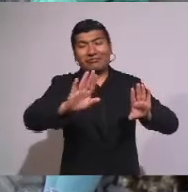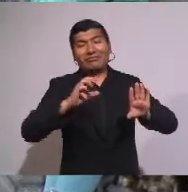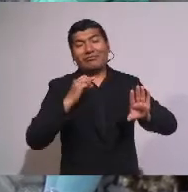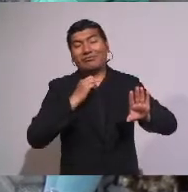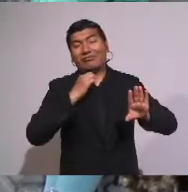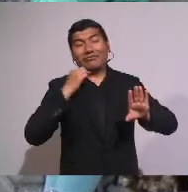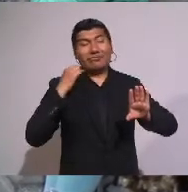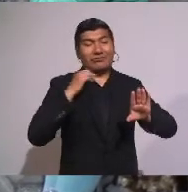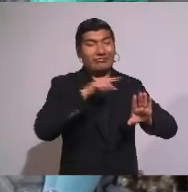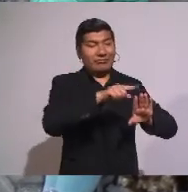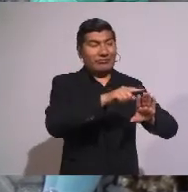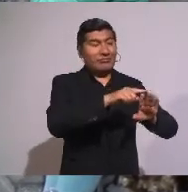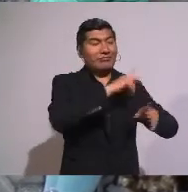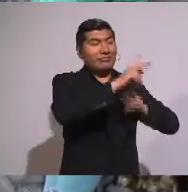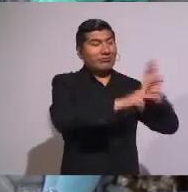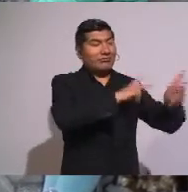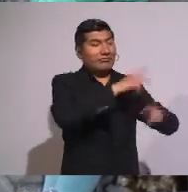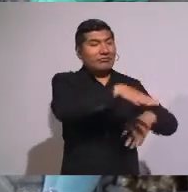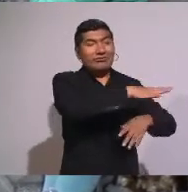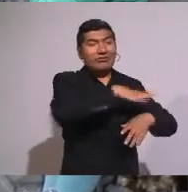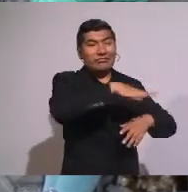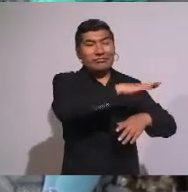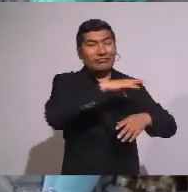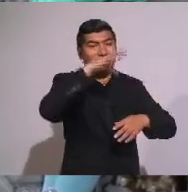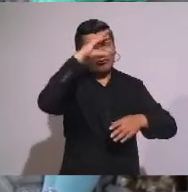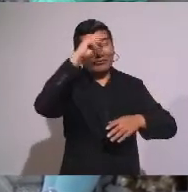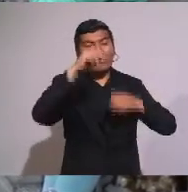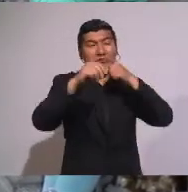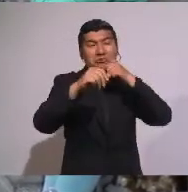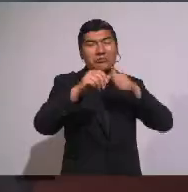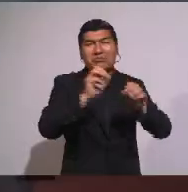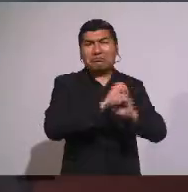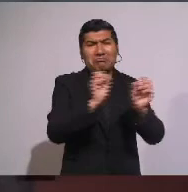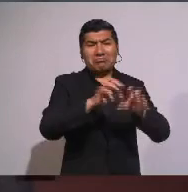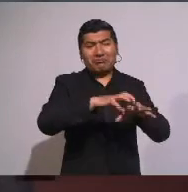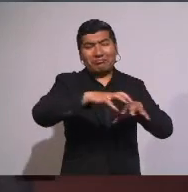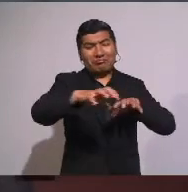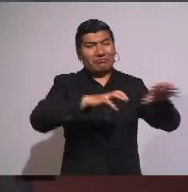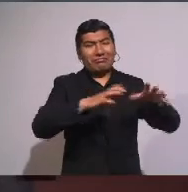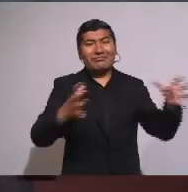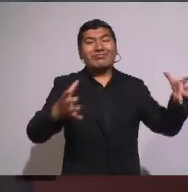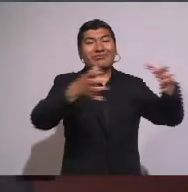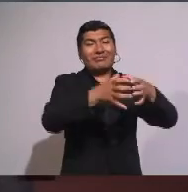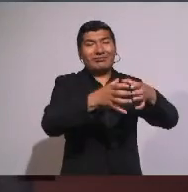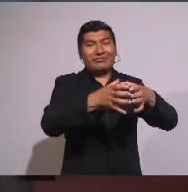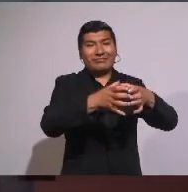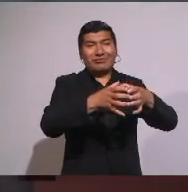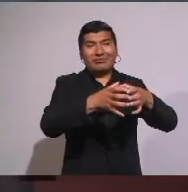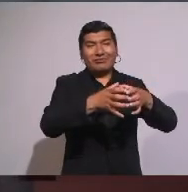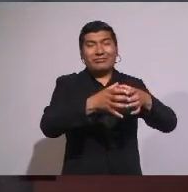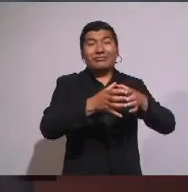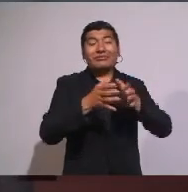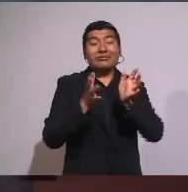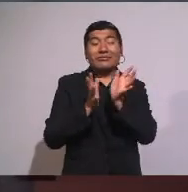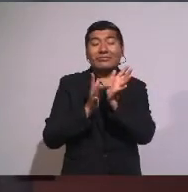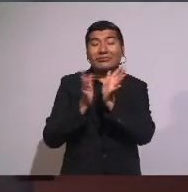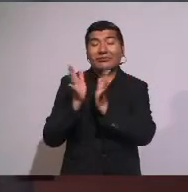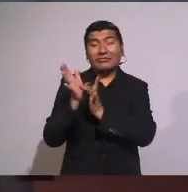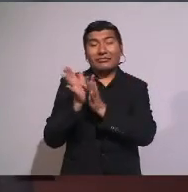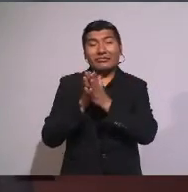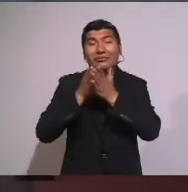y laicos Ni hombres y mujeres En el Evangelio